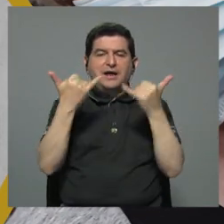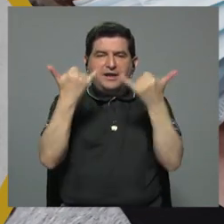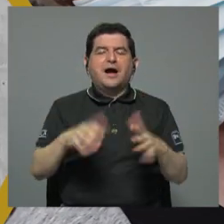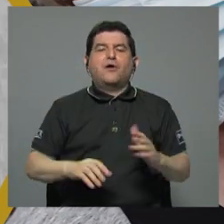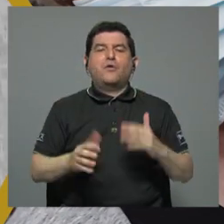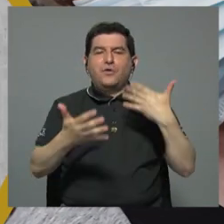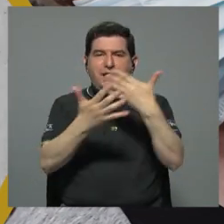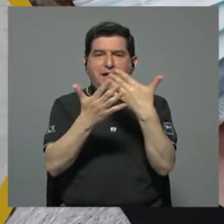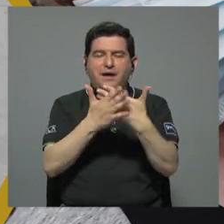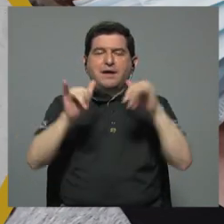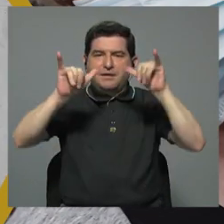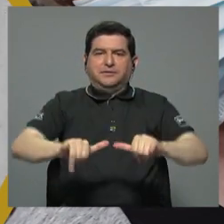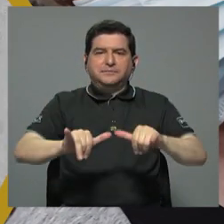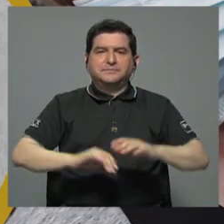cárcel.